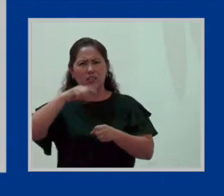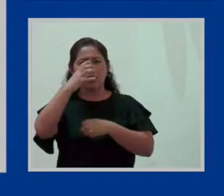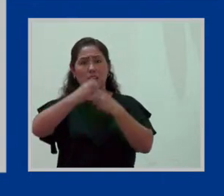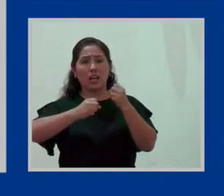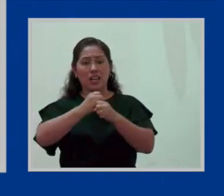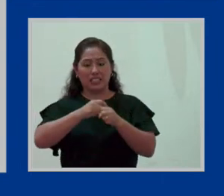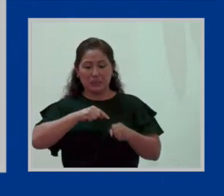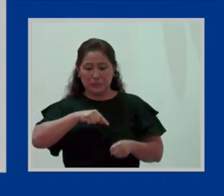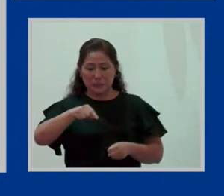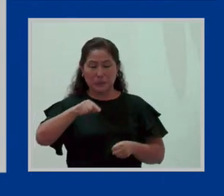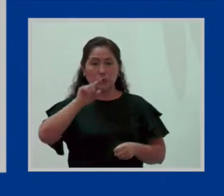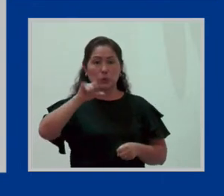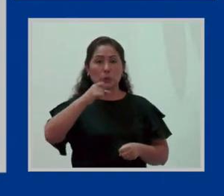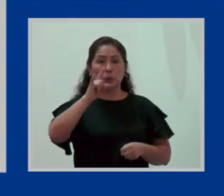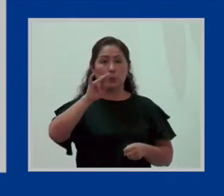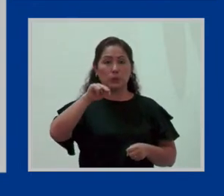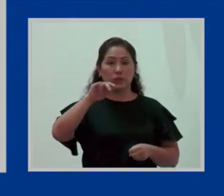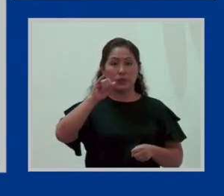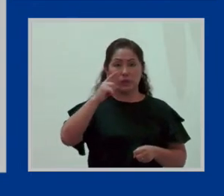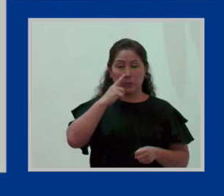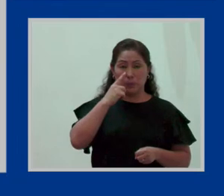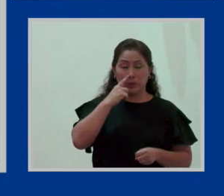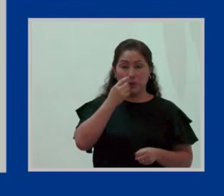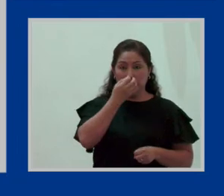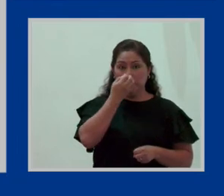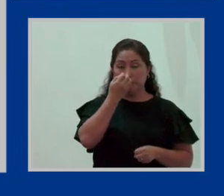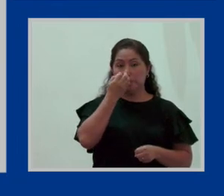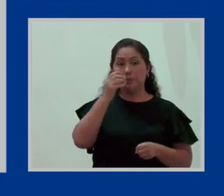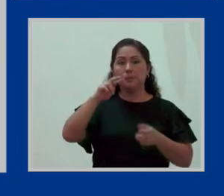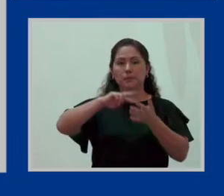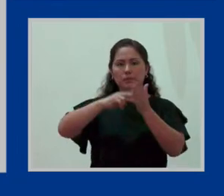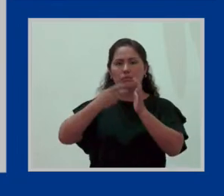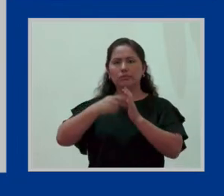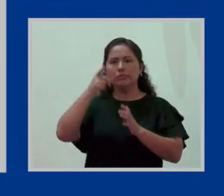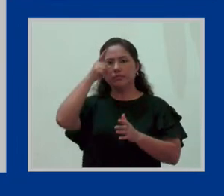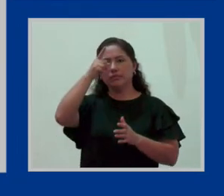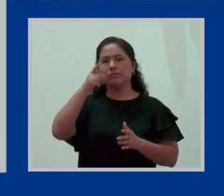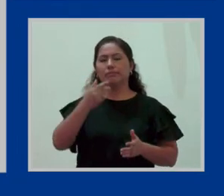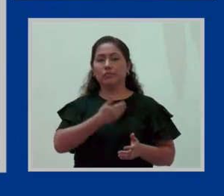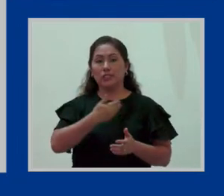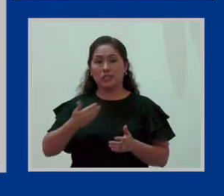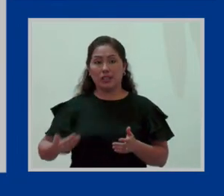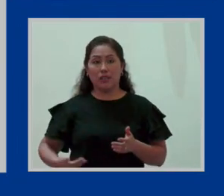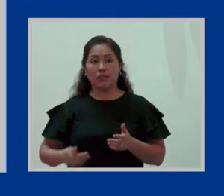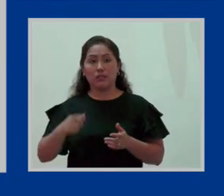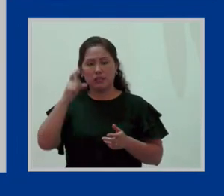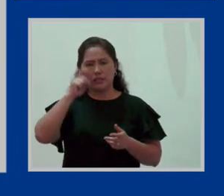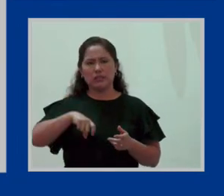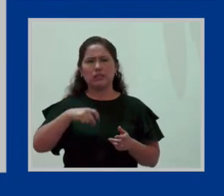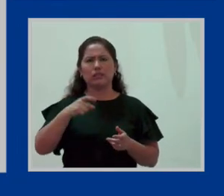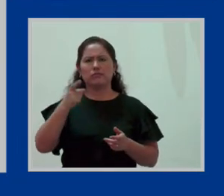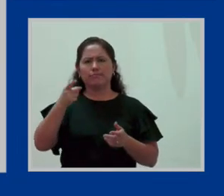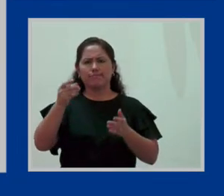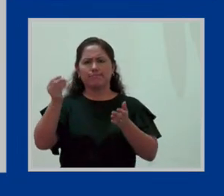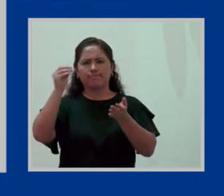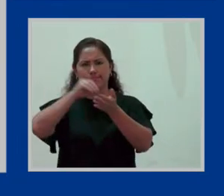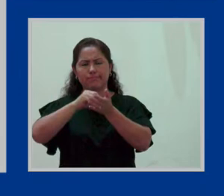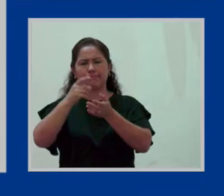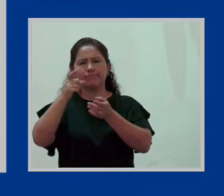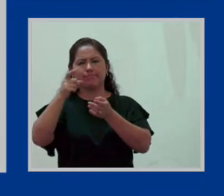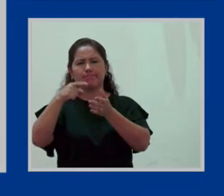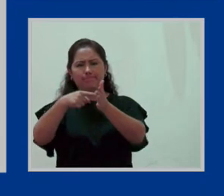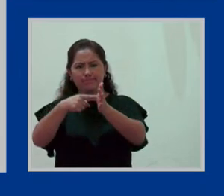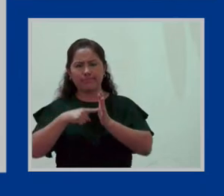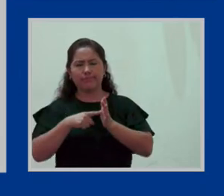ahorita, entra en vigor en el Perú. Eso significa que el Estado tiene que tomar medidas directas que vayan en